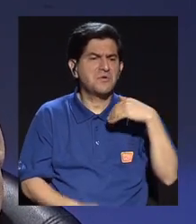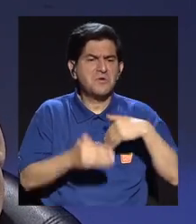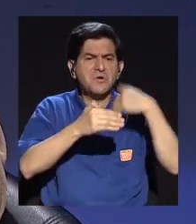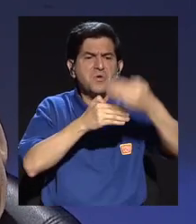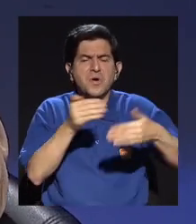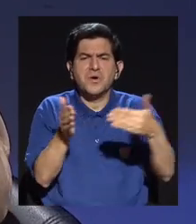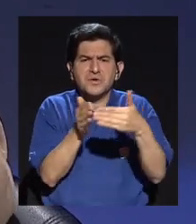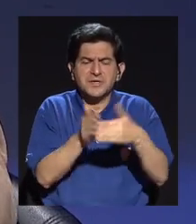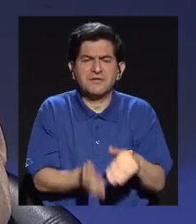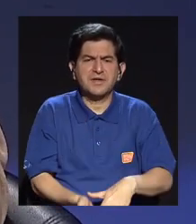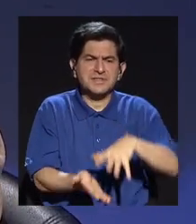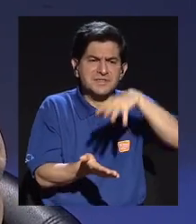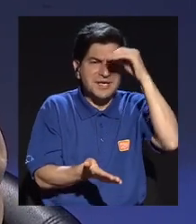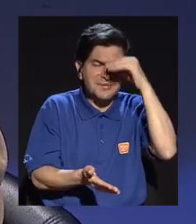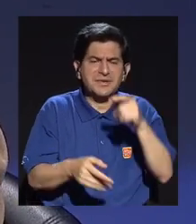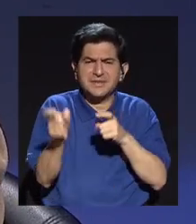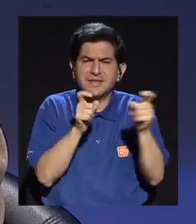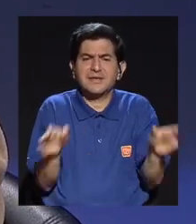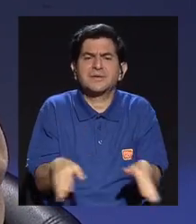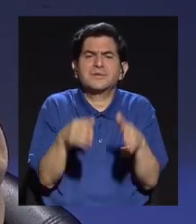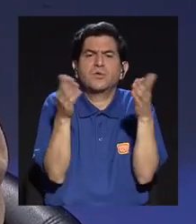cómo lo manejaba y cómo lo aprendía.